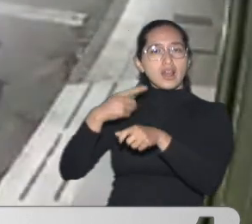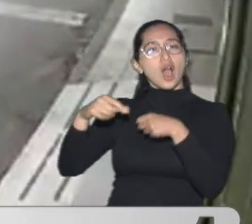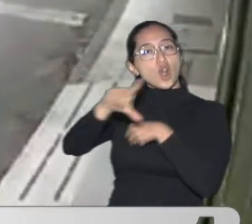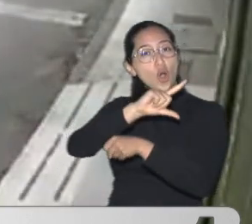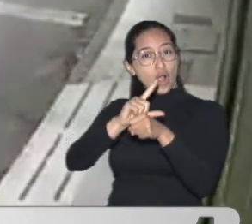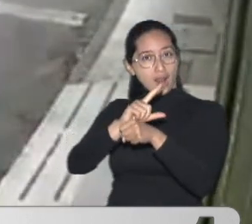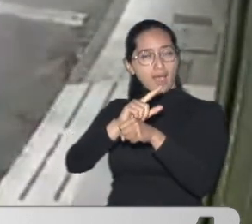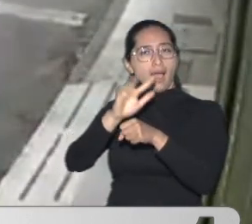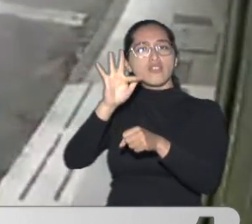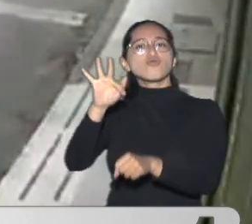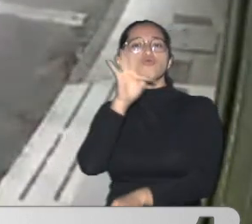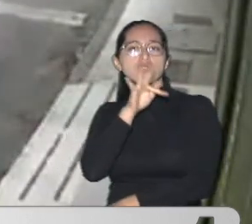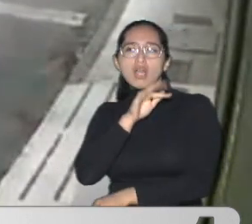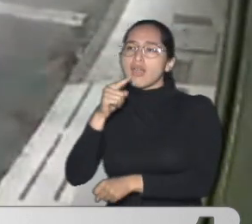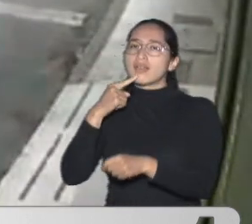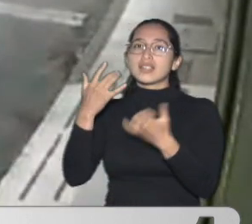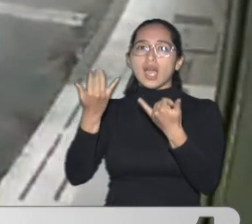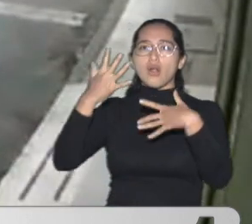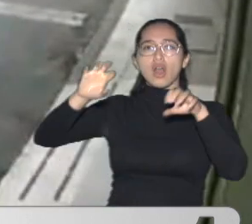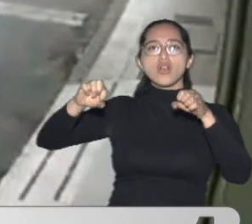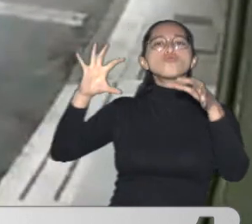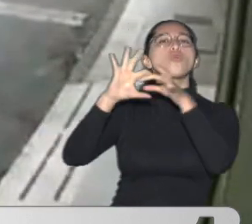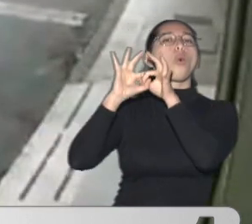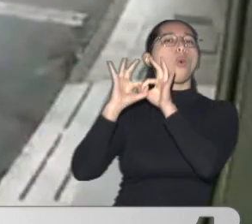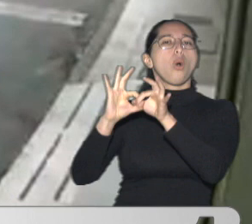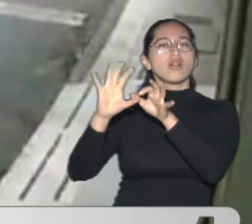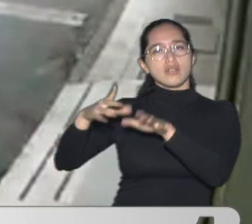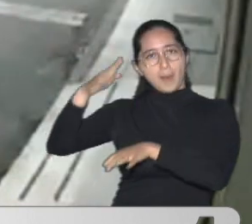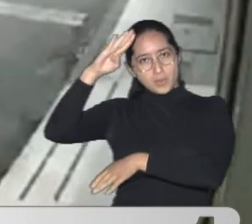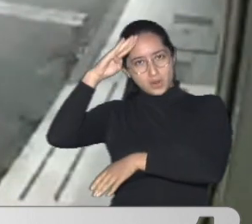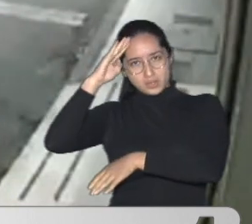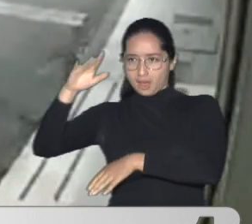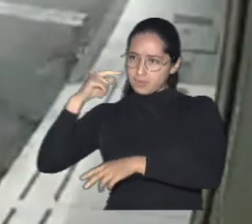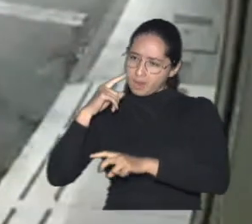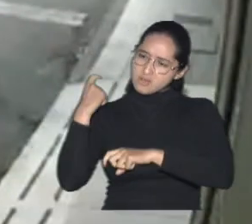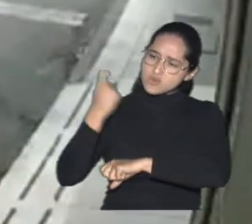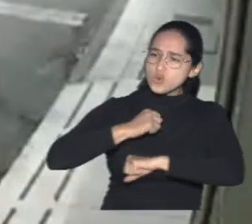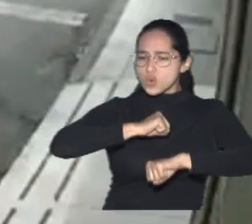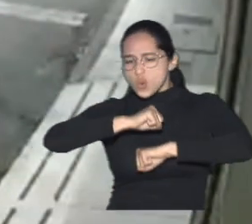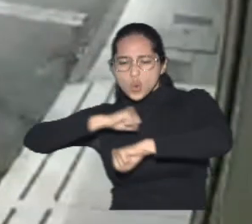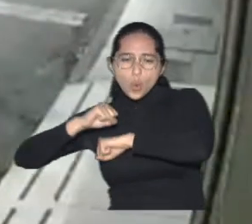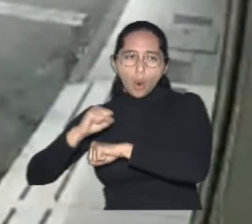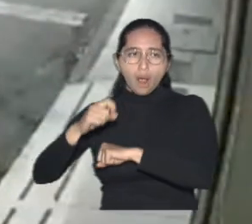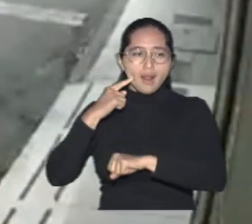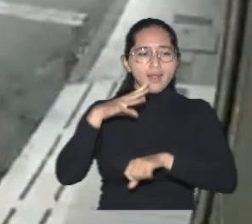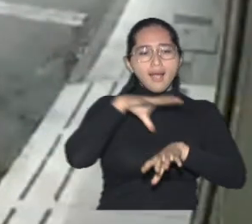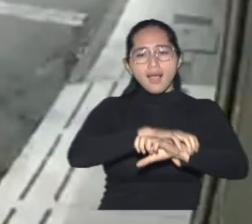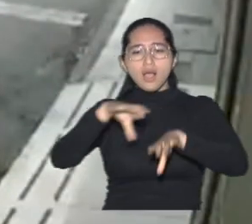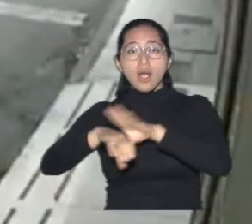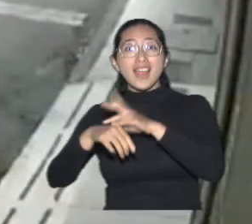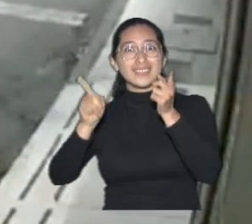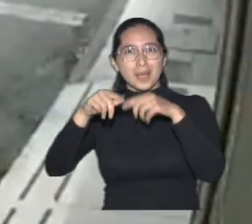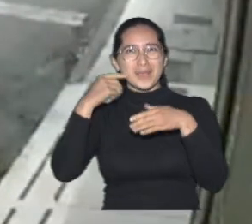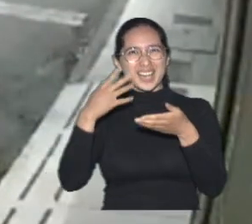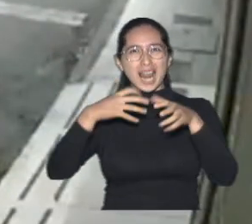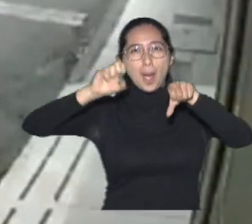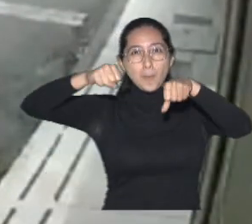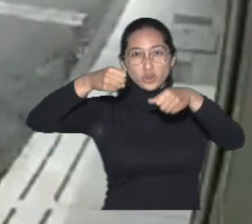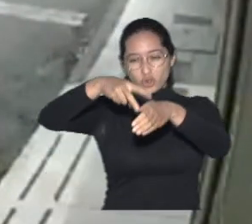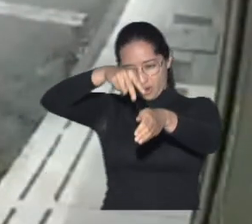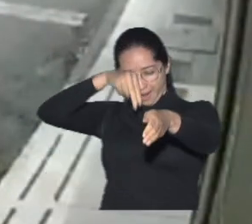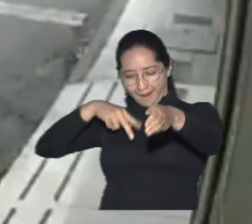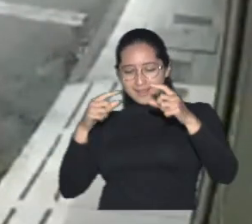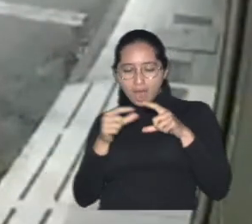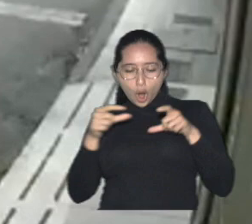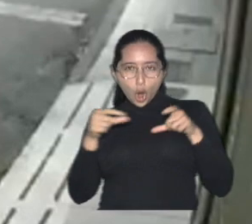DIJIN para capturar a estas personas Que ya se tienen ubicadas las placas Pero por supuesto también va a hablar con la ciudadanía Para que haya un momento de